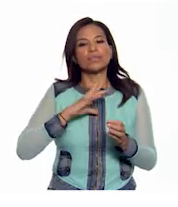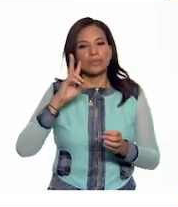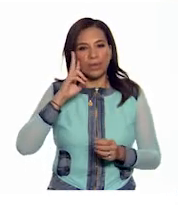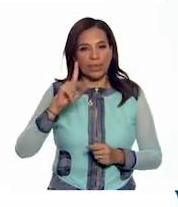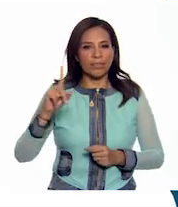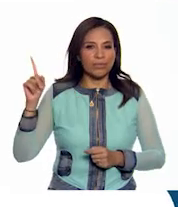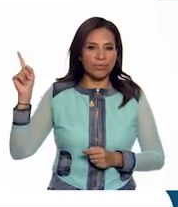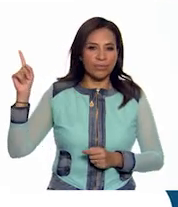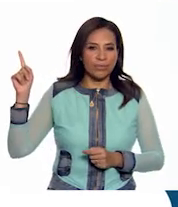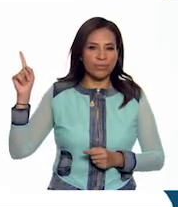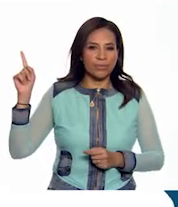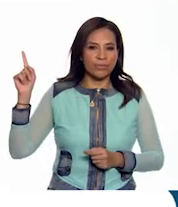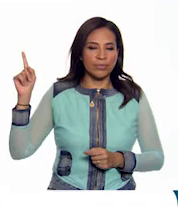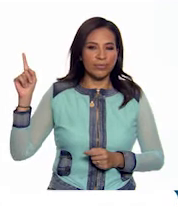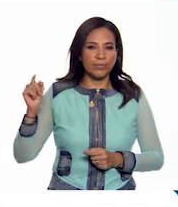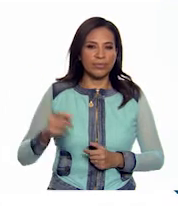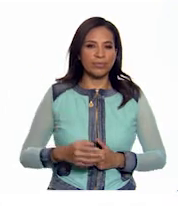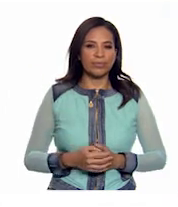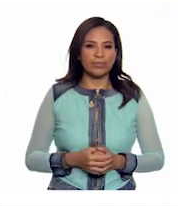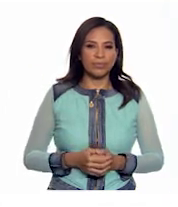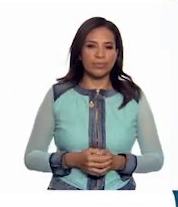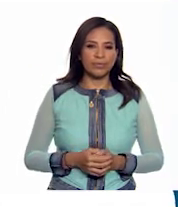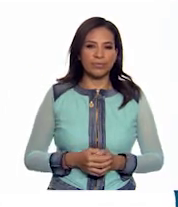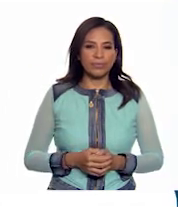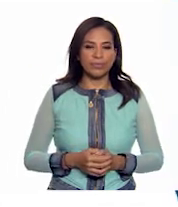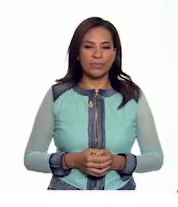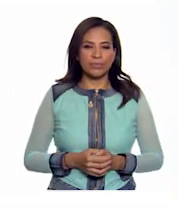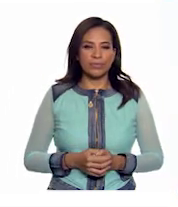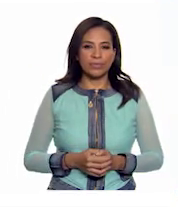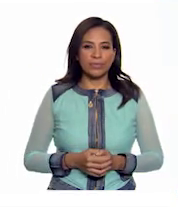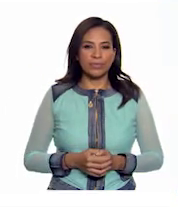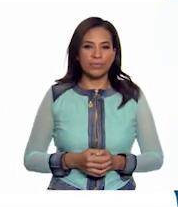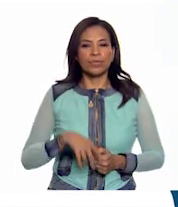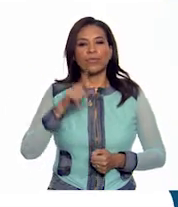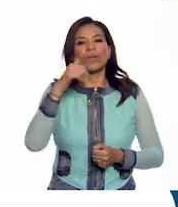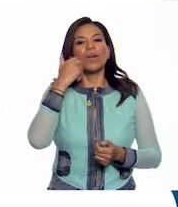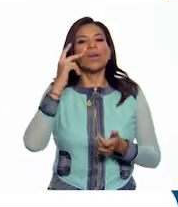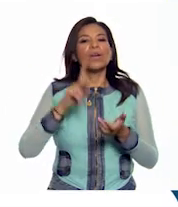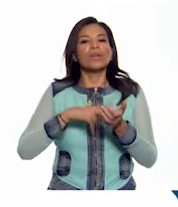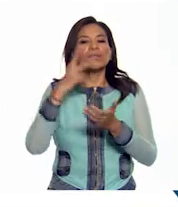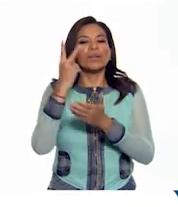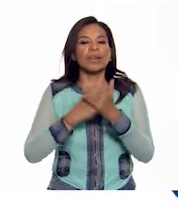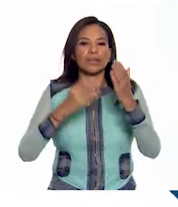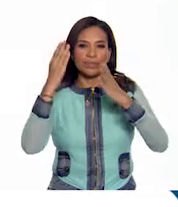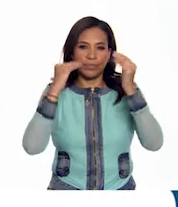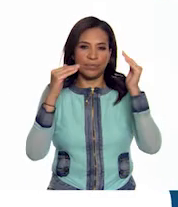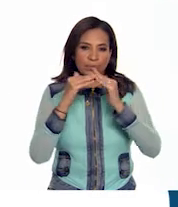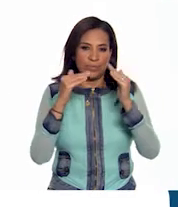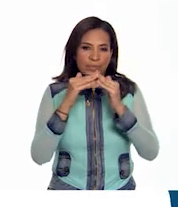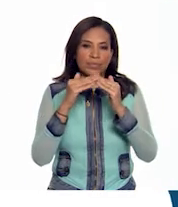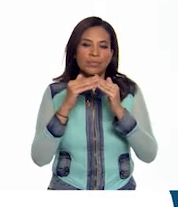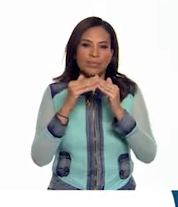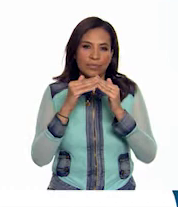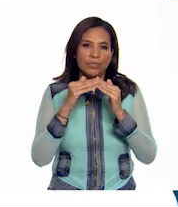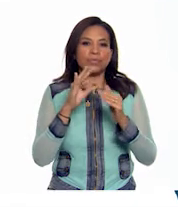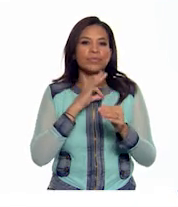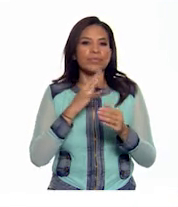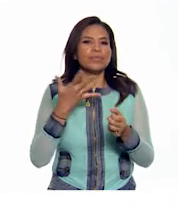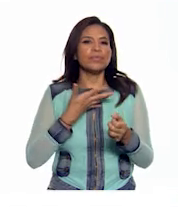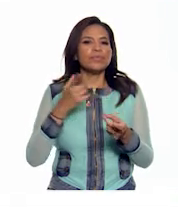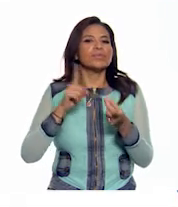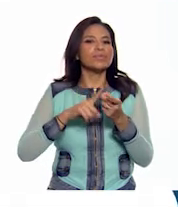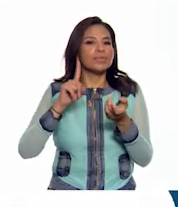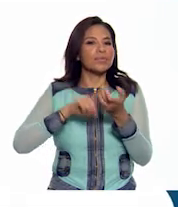.cep.gov.mx Si quieres volver a ver los programas de Aprende en Casa los puedes